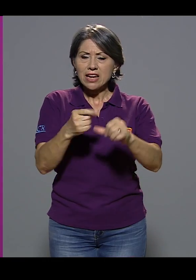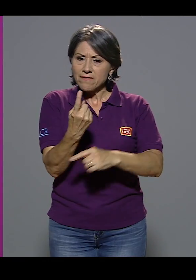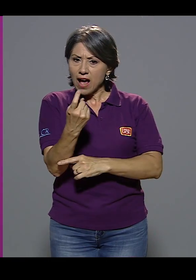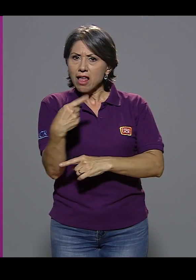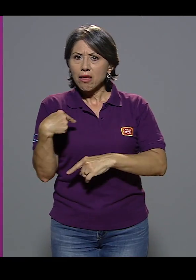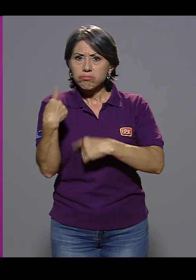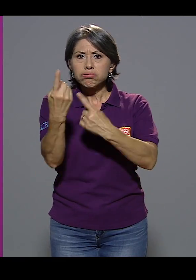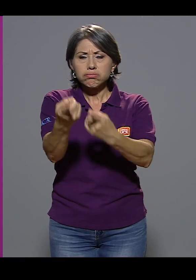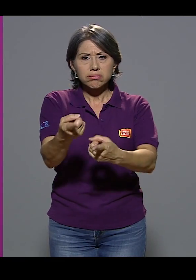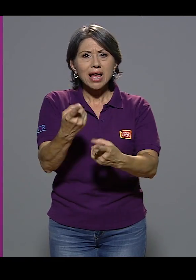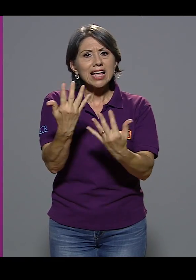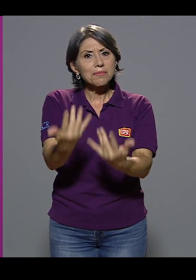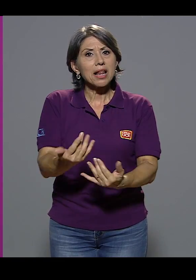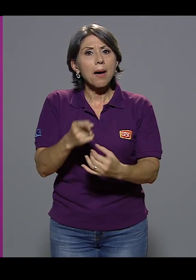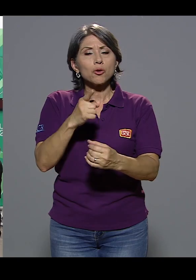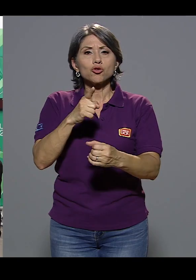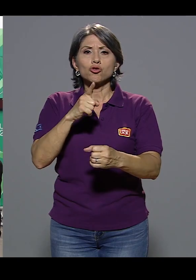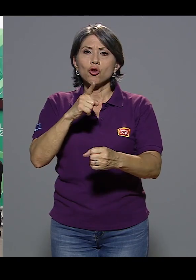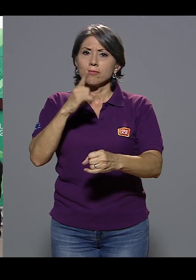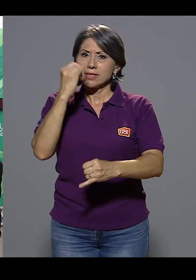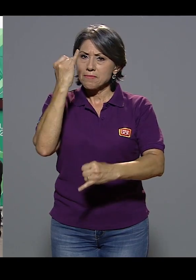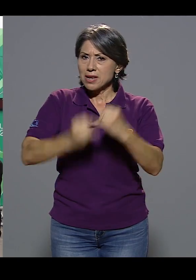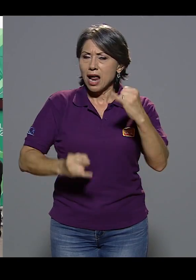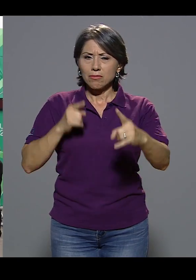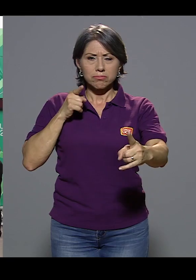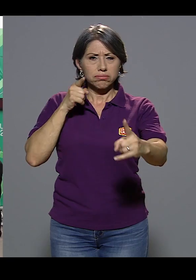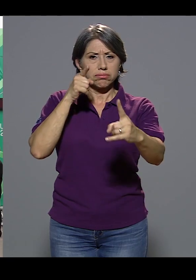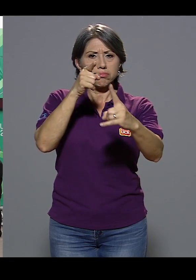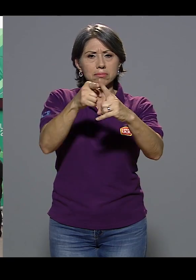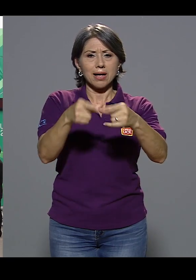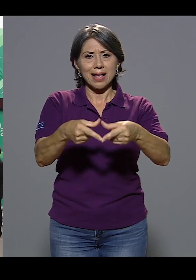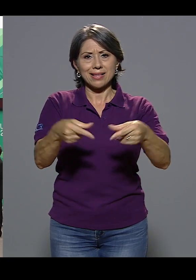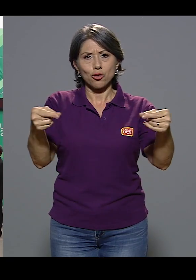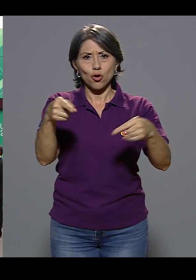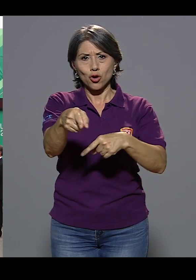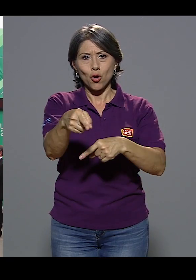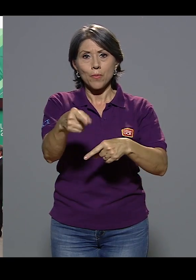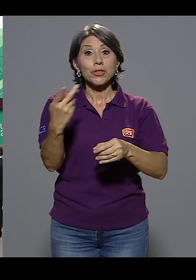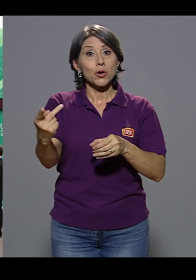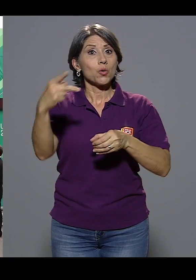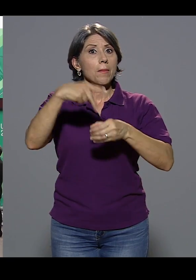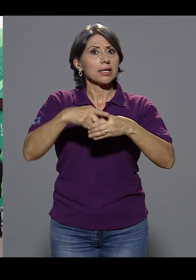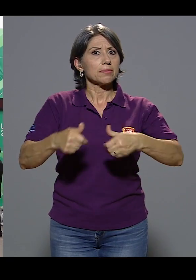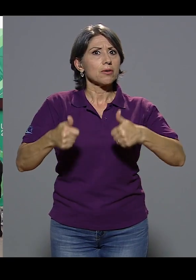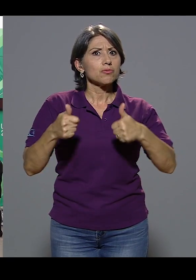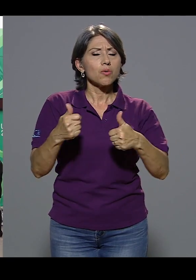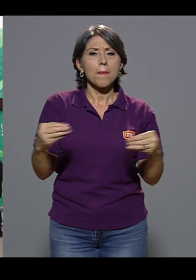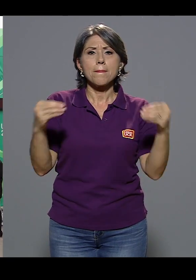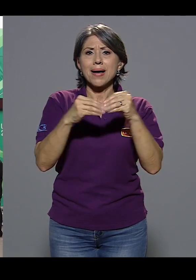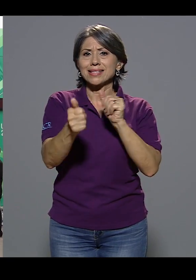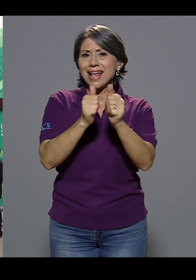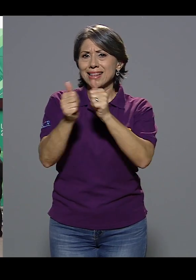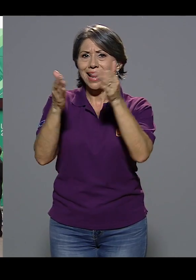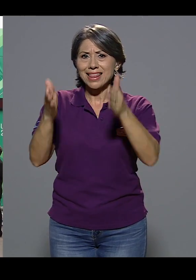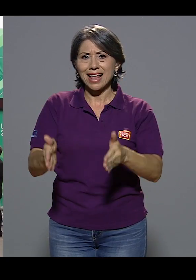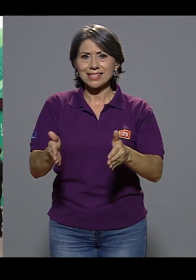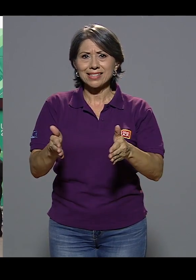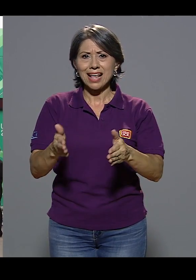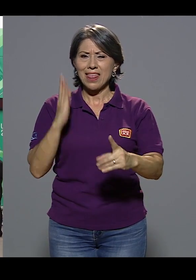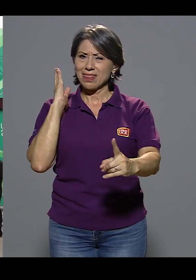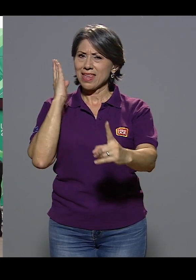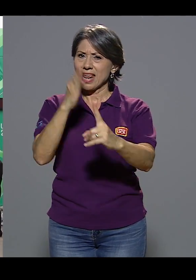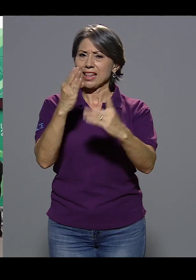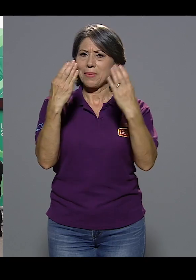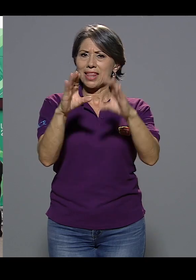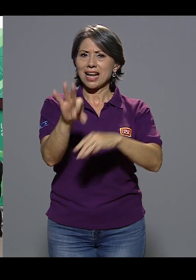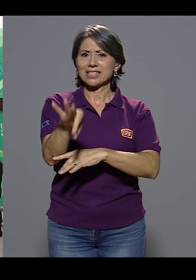delante y esperamos poder completar esa ruta hacia Tokio. Y poder tener una participación récord con la mayor cantidad de atletas clasificados